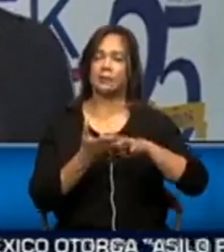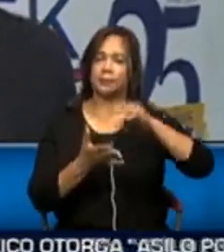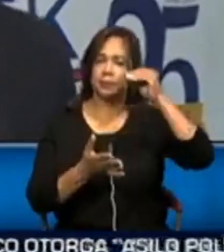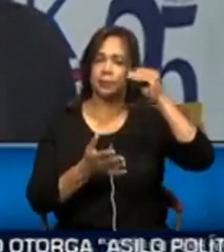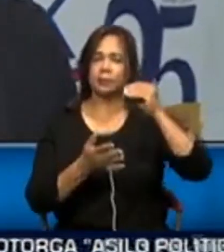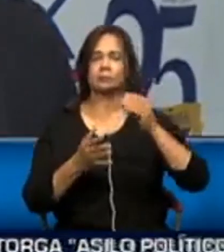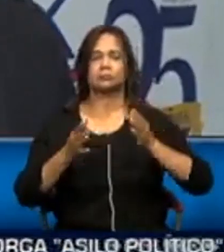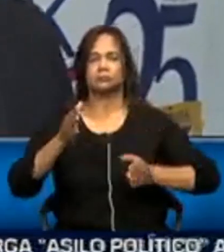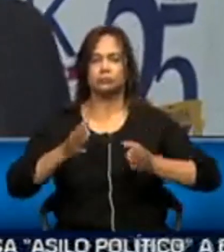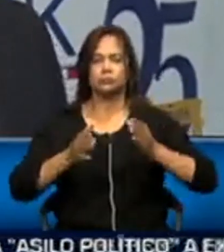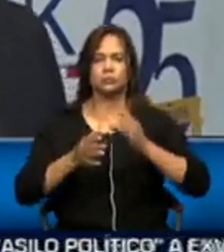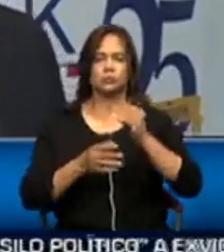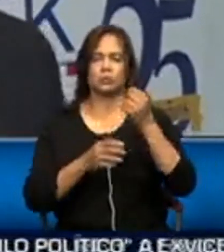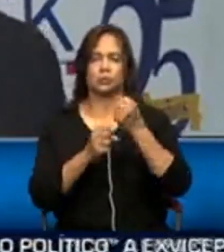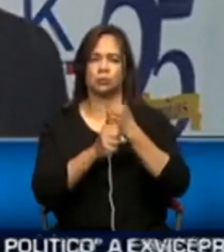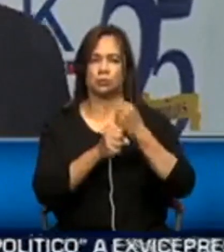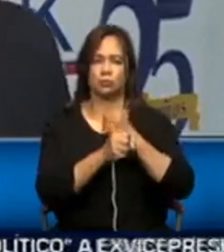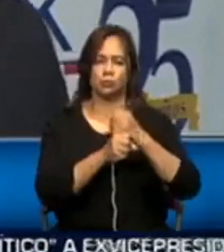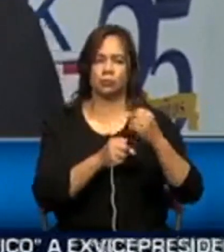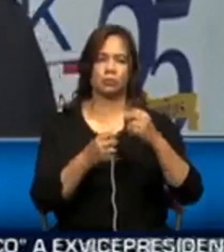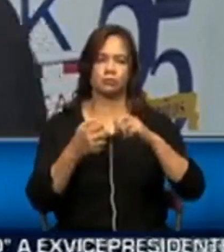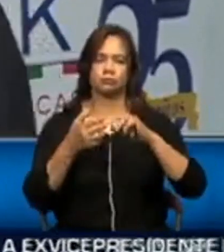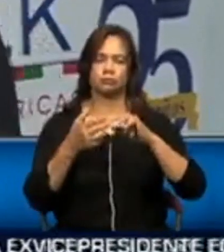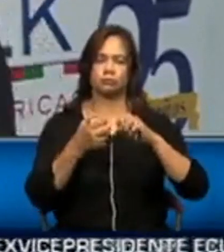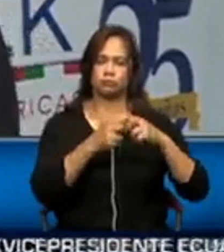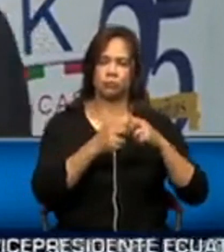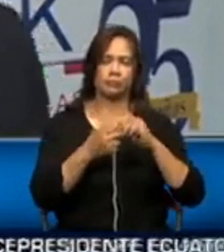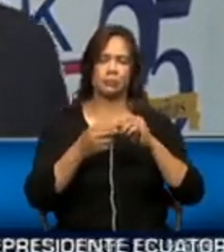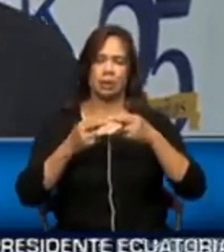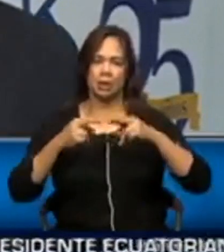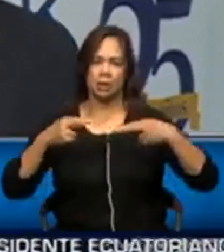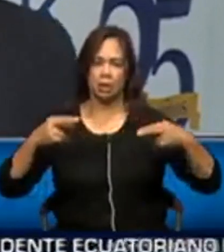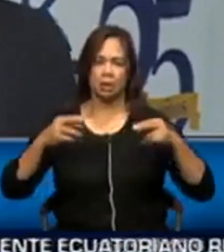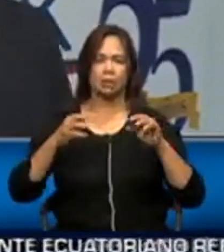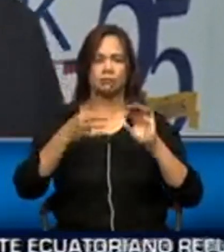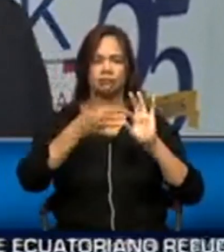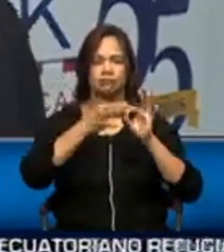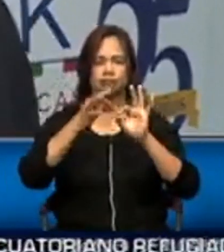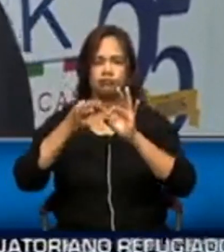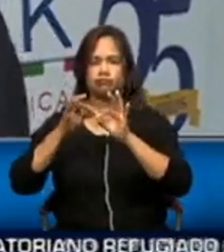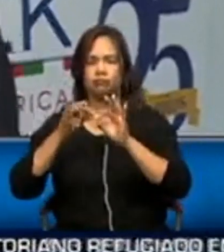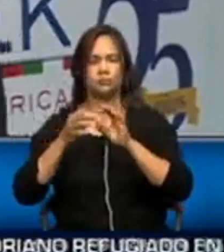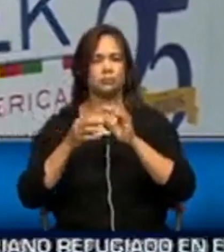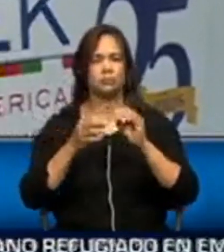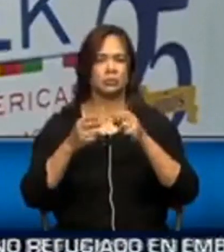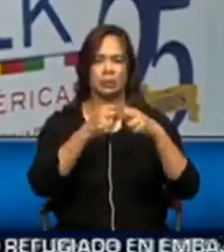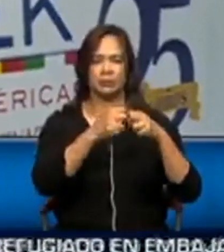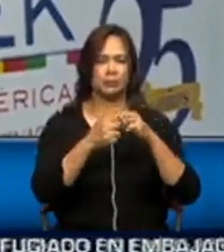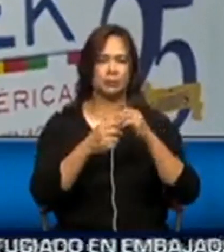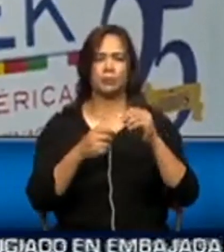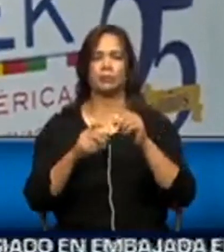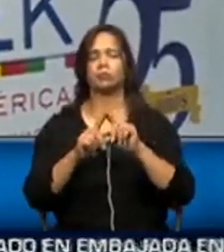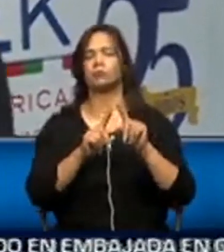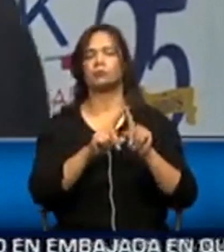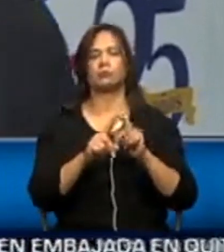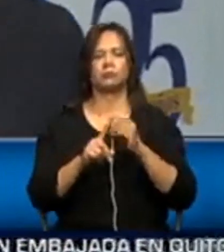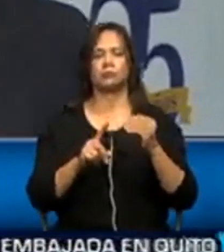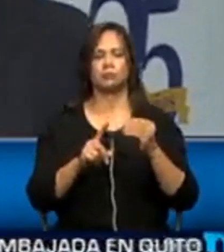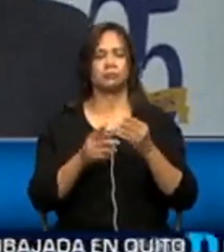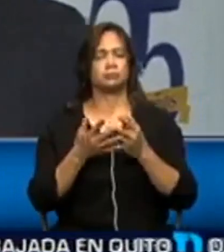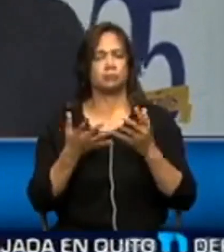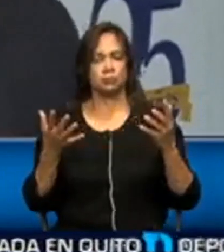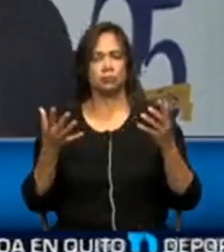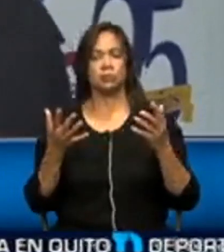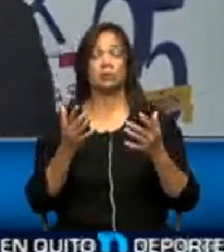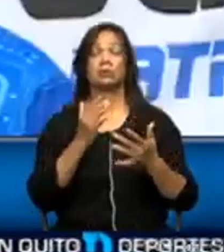montar robots aprenden a trabajar con electrónica con cableado con otros artefactos con